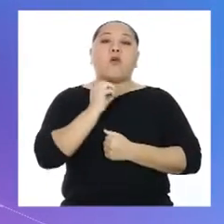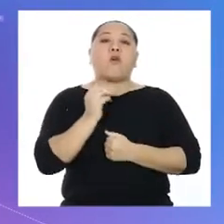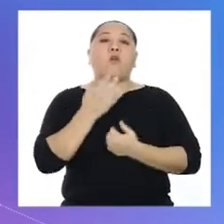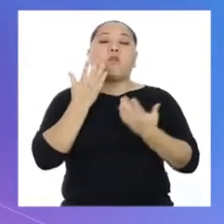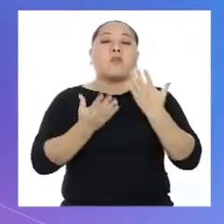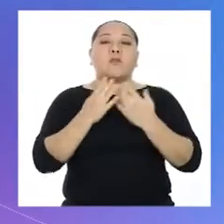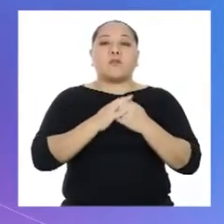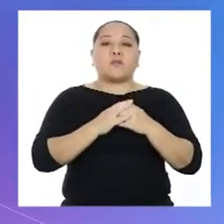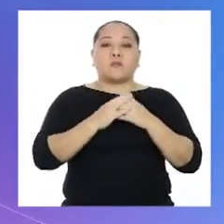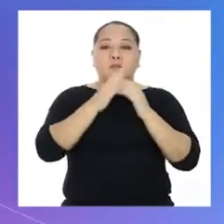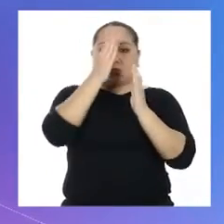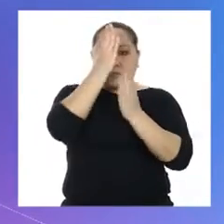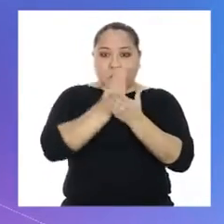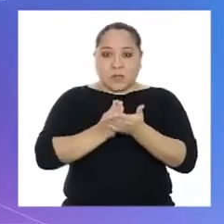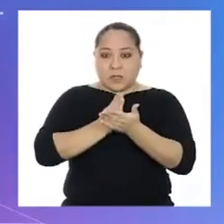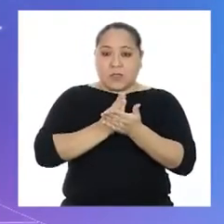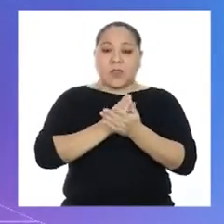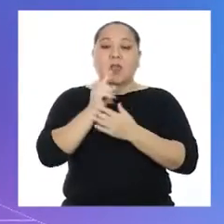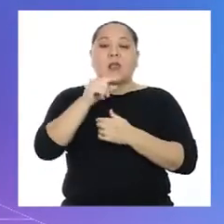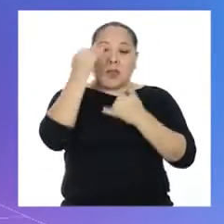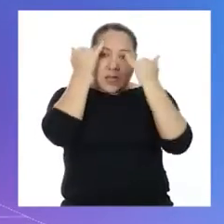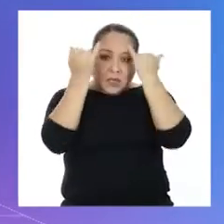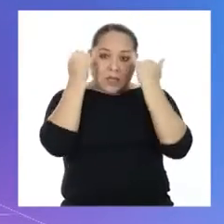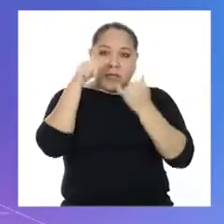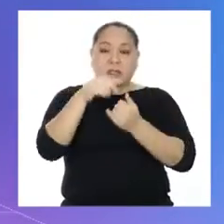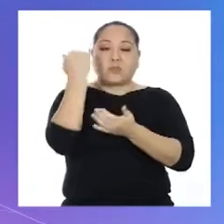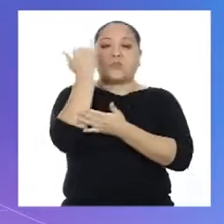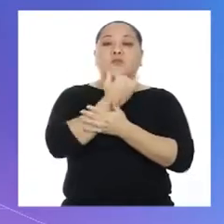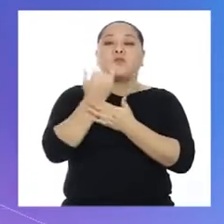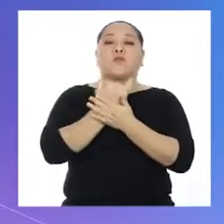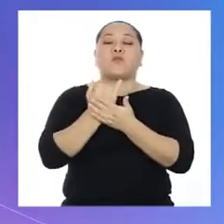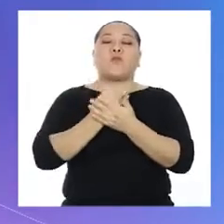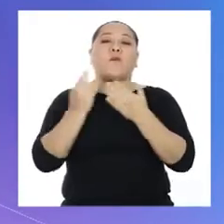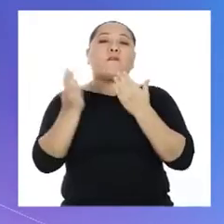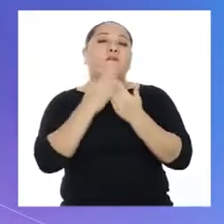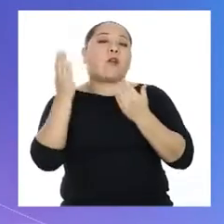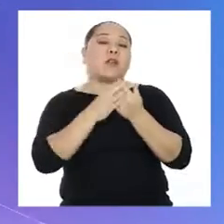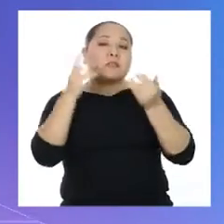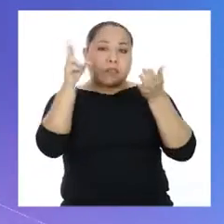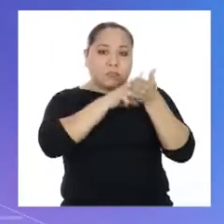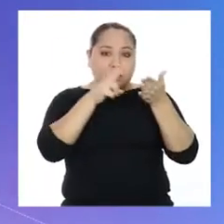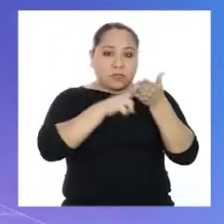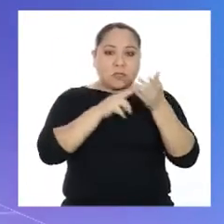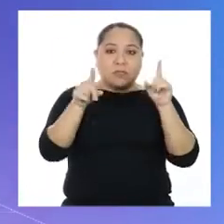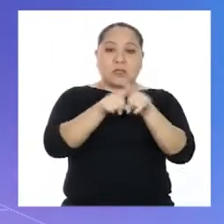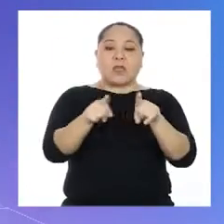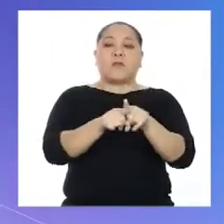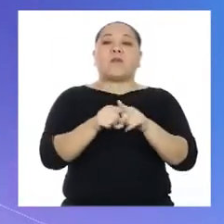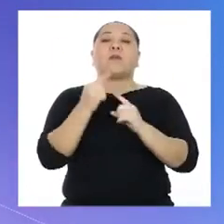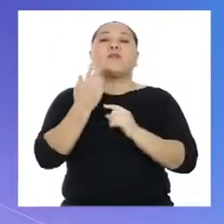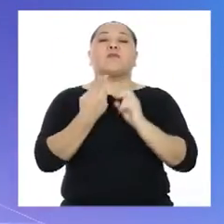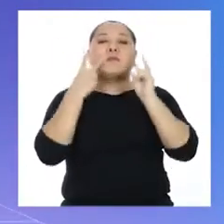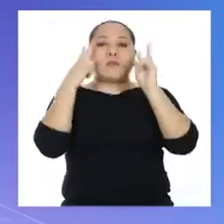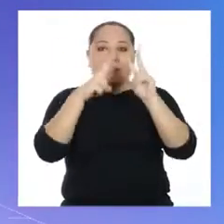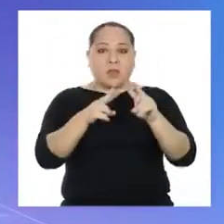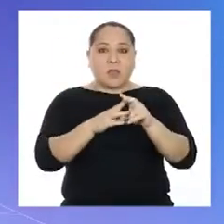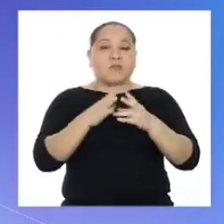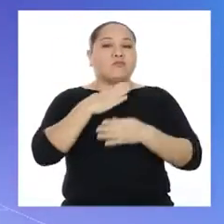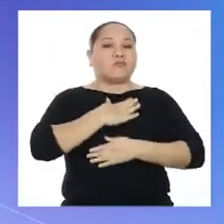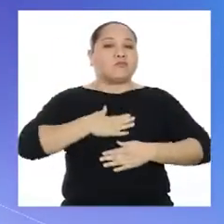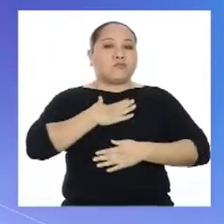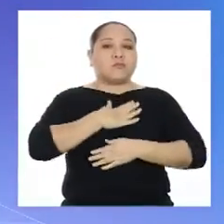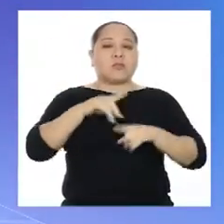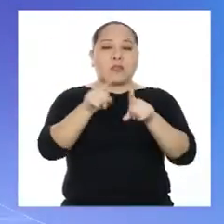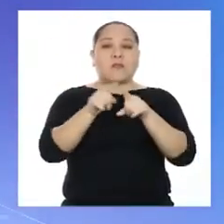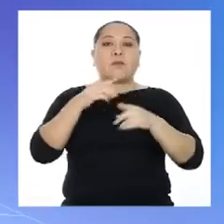O puede ser vertical. La idea es que estos gráficos sean sencillos de leer y a la vez luzcan